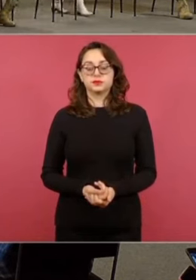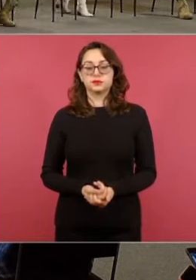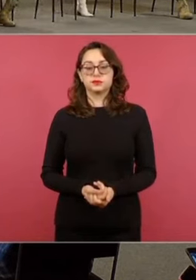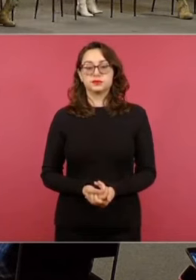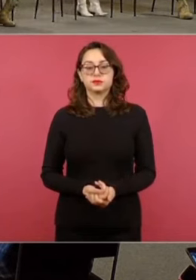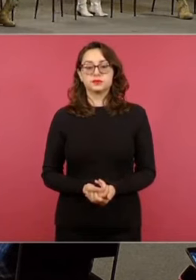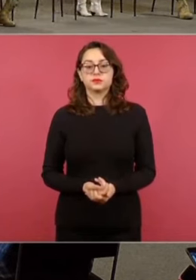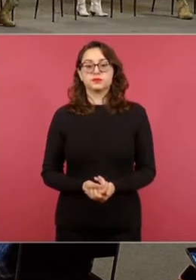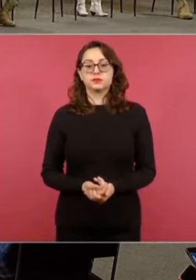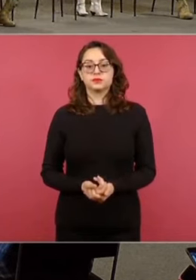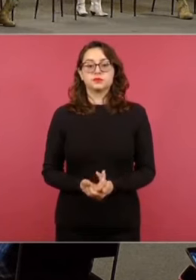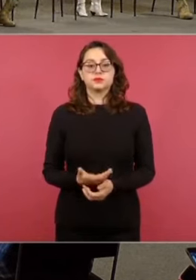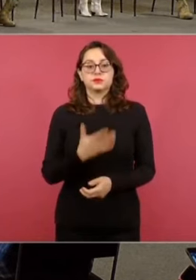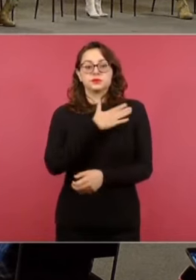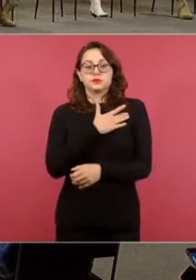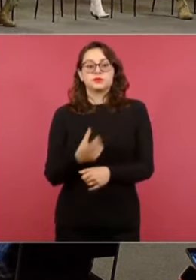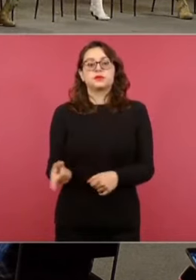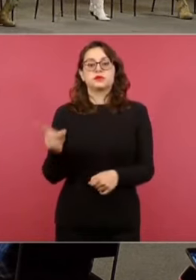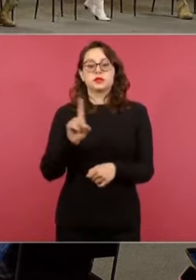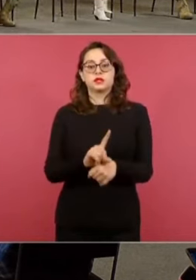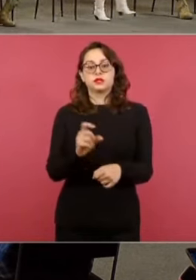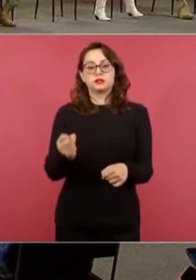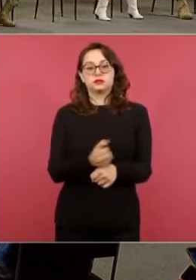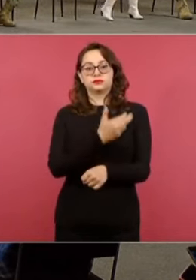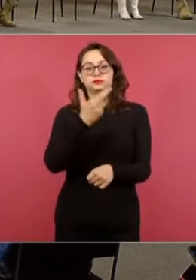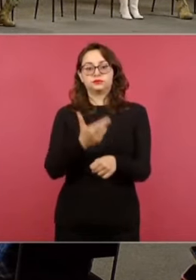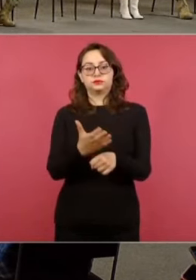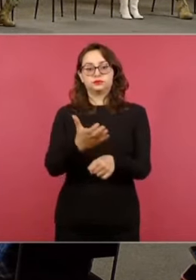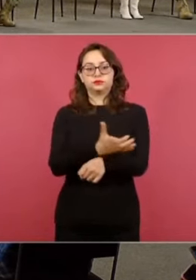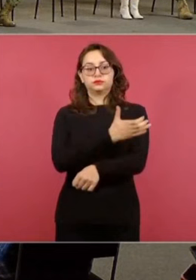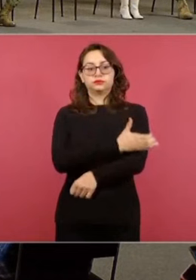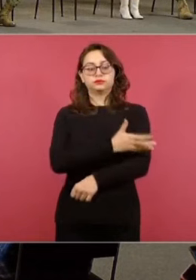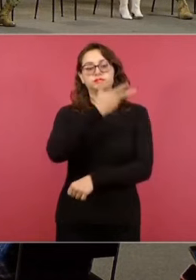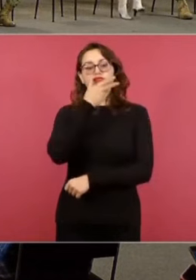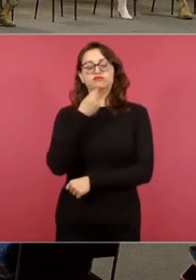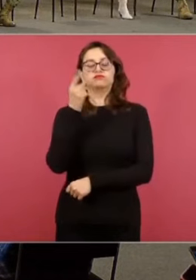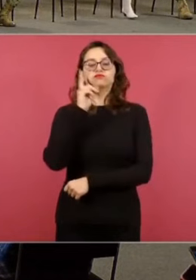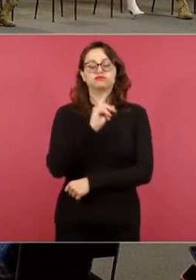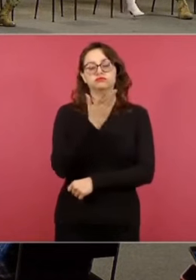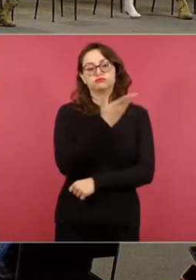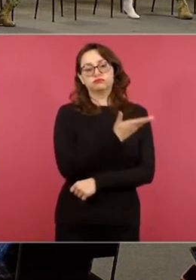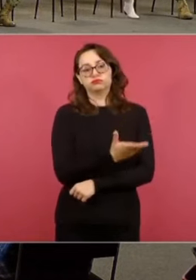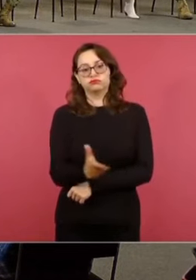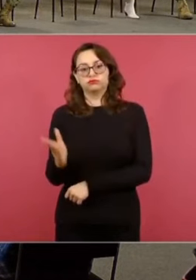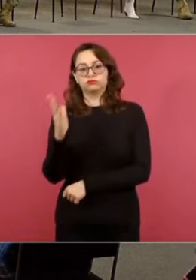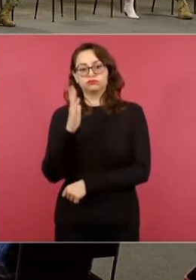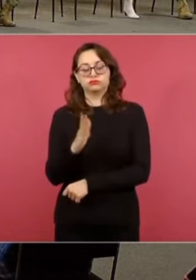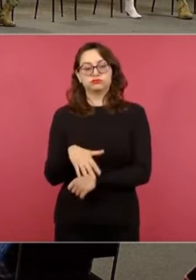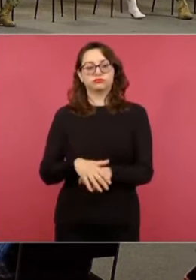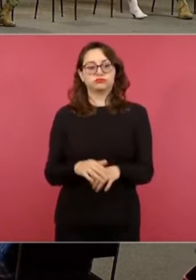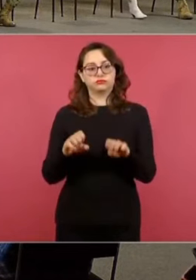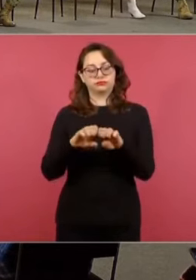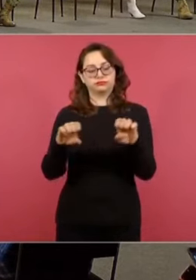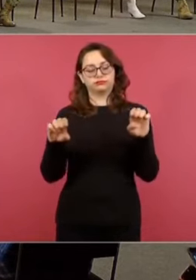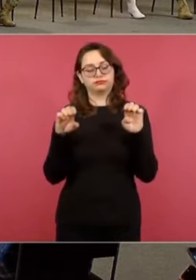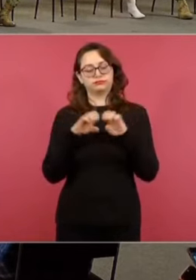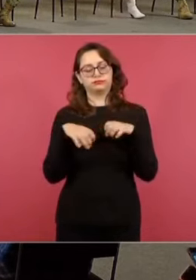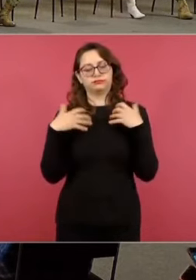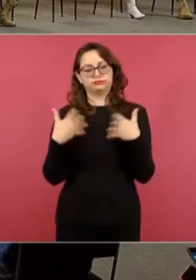Muy buenos días, secretaria, compañeras y compañeros de este gran equipo